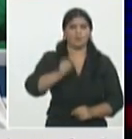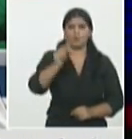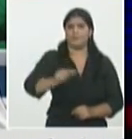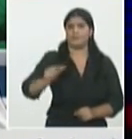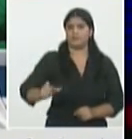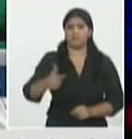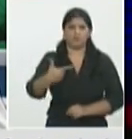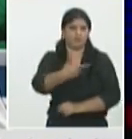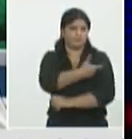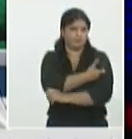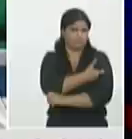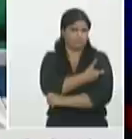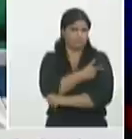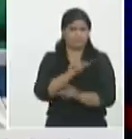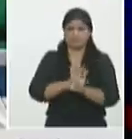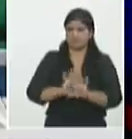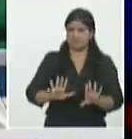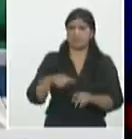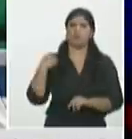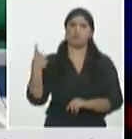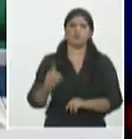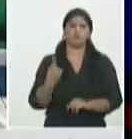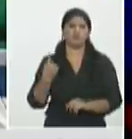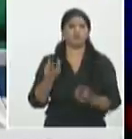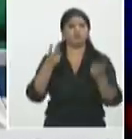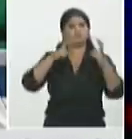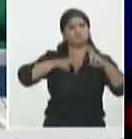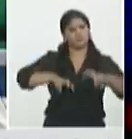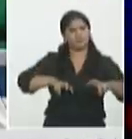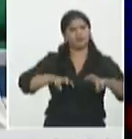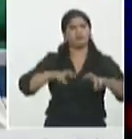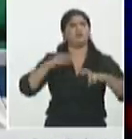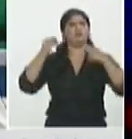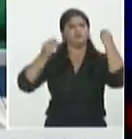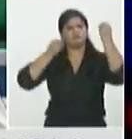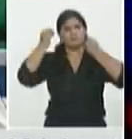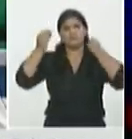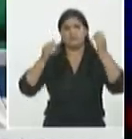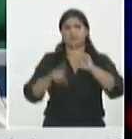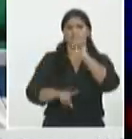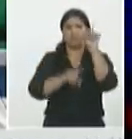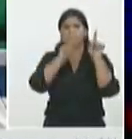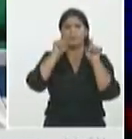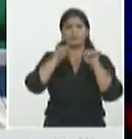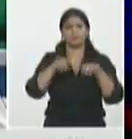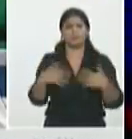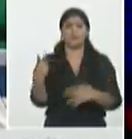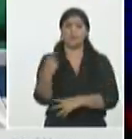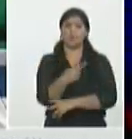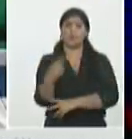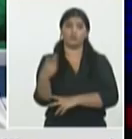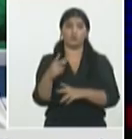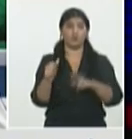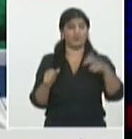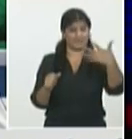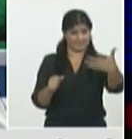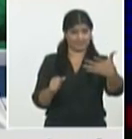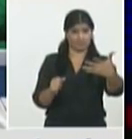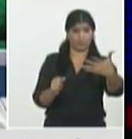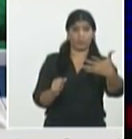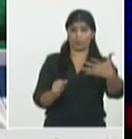en los ensayos clínicos de las dos vacunas que más avanzadas los dos candidatos que más avanzados